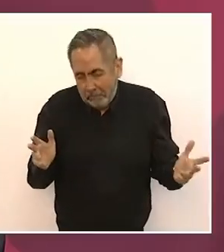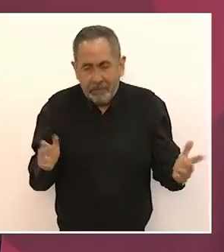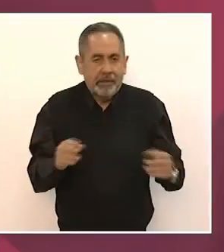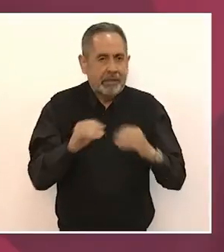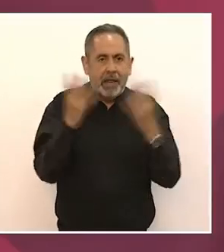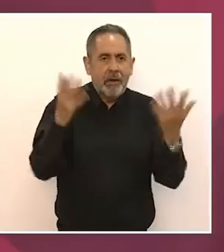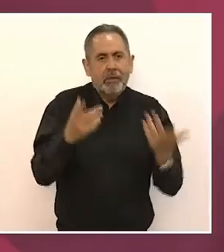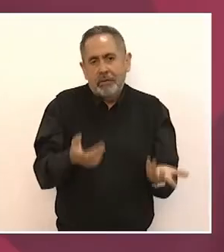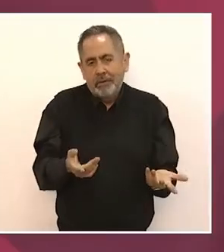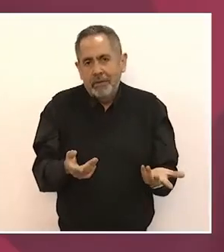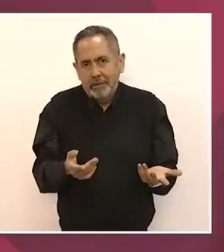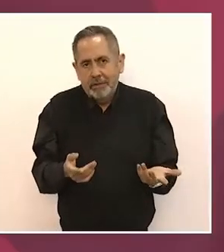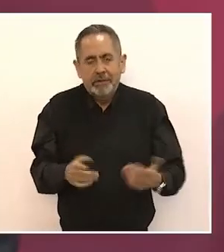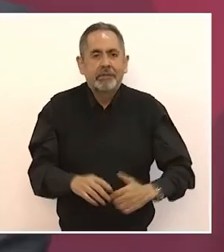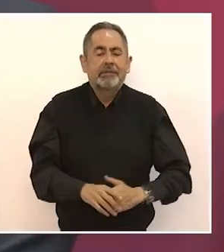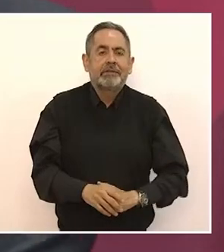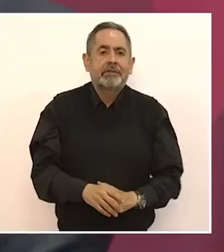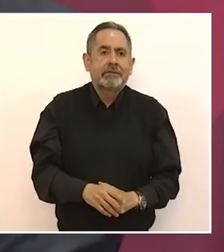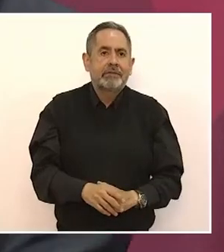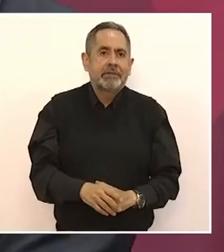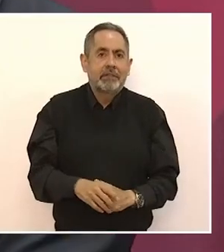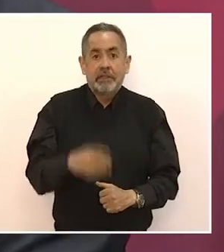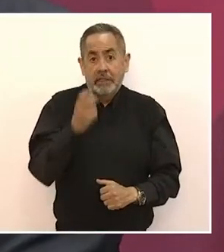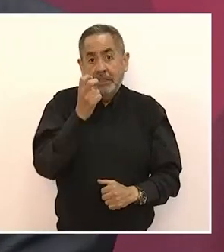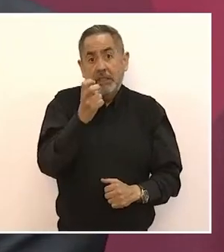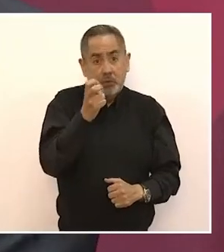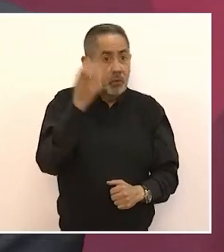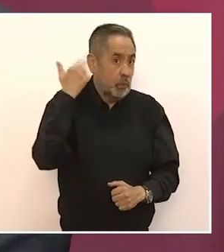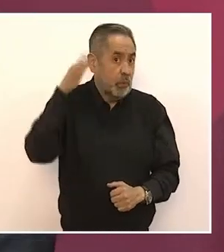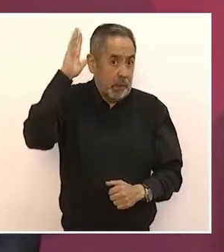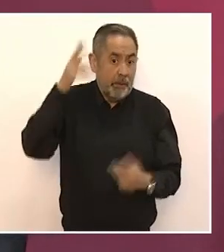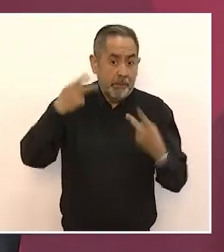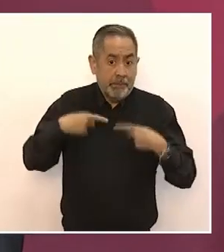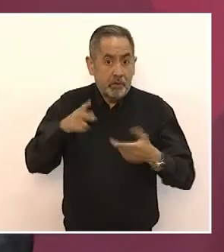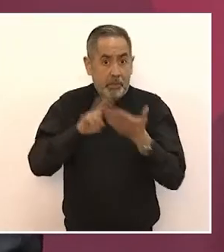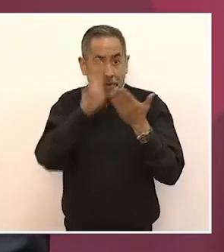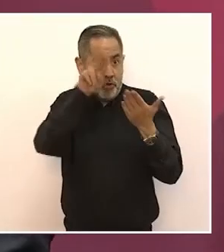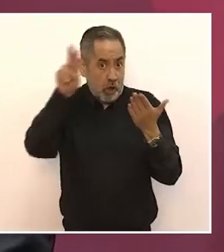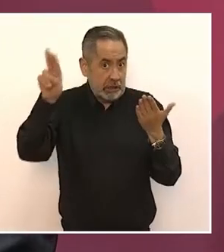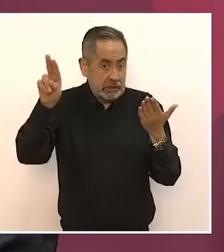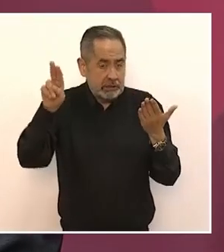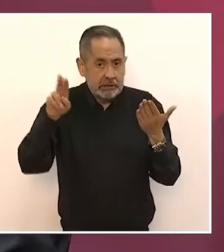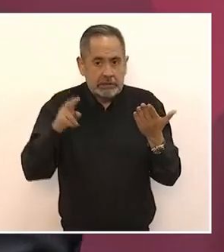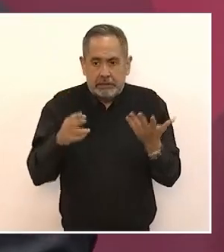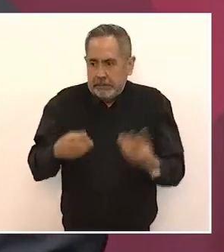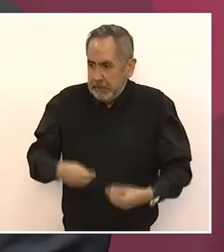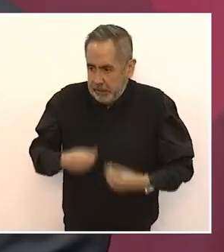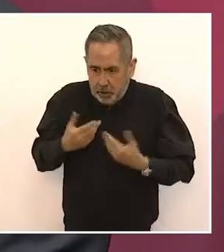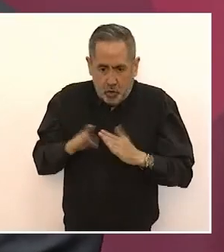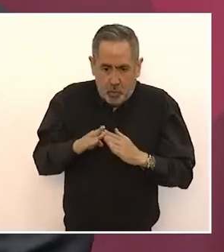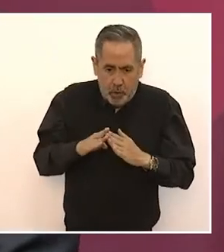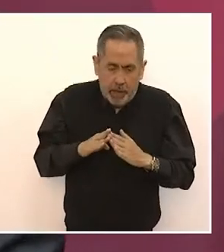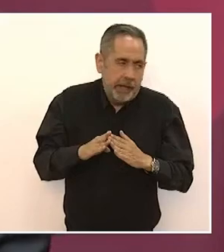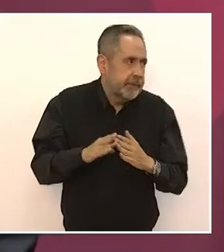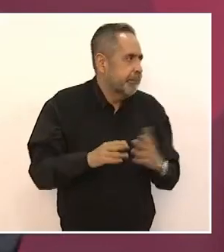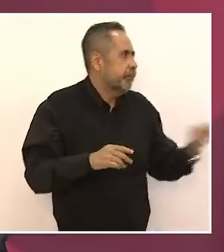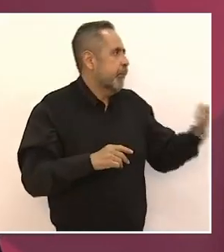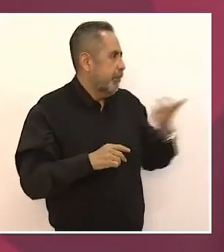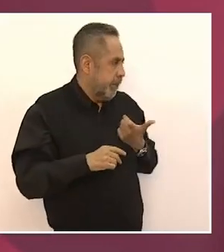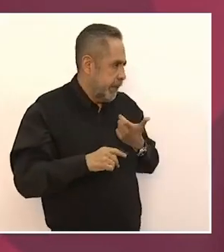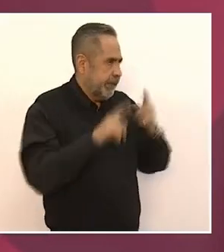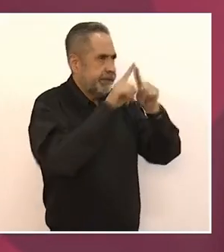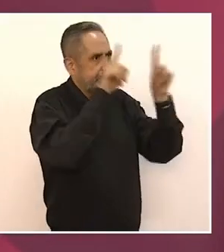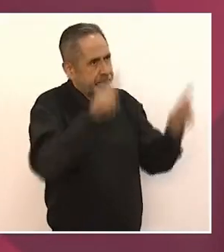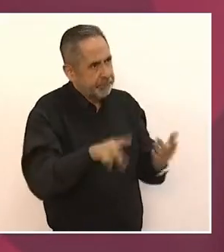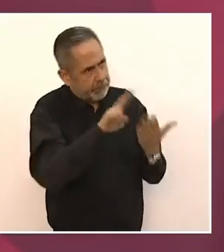luego hacían eso muchos para poder hacer esto otro.